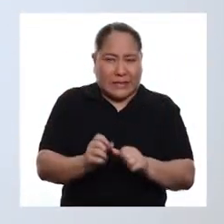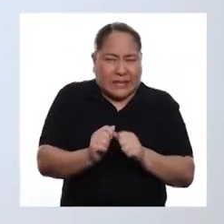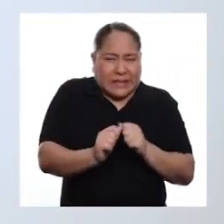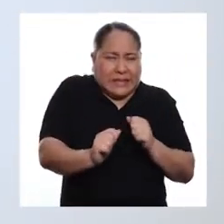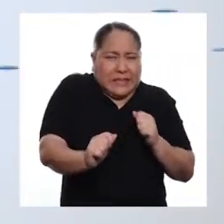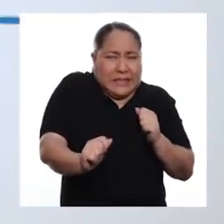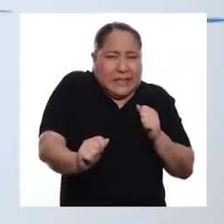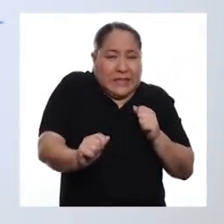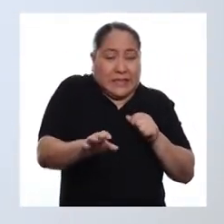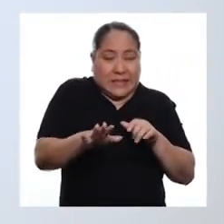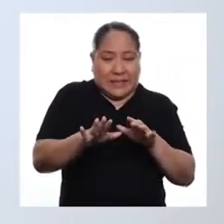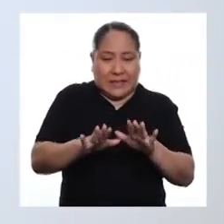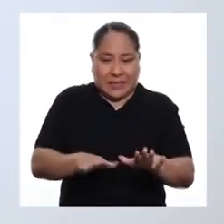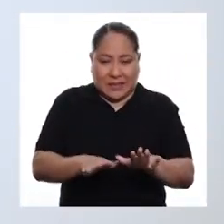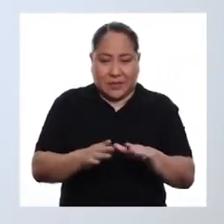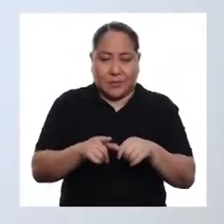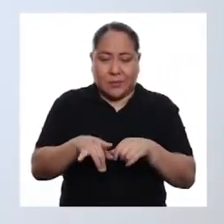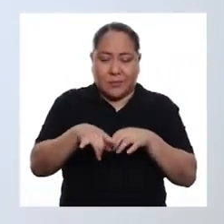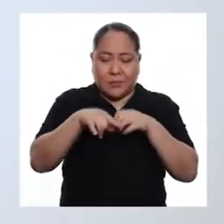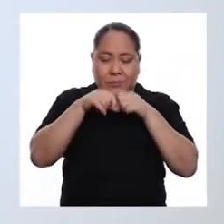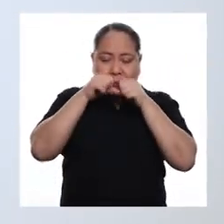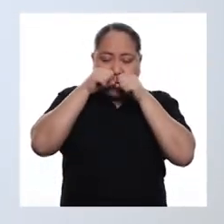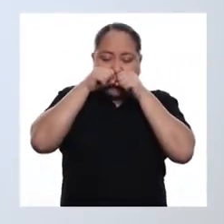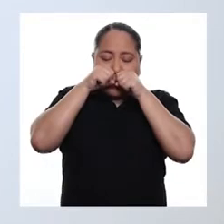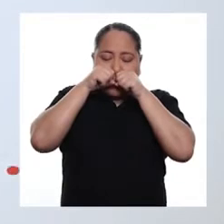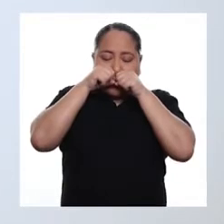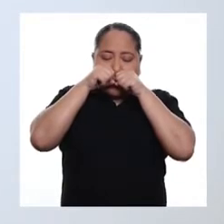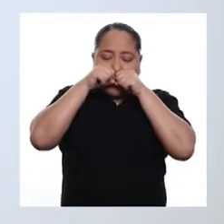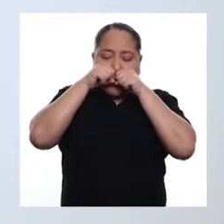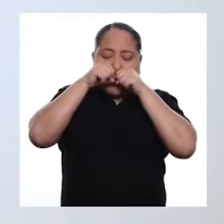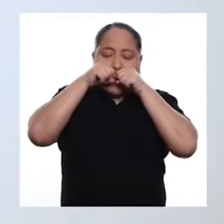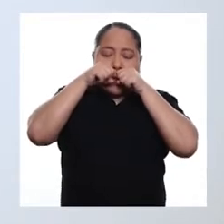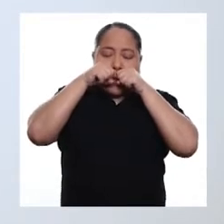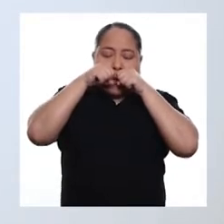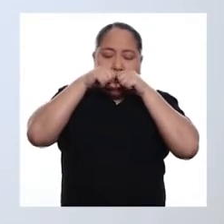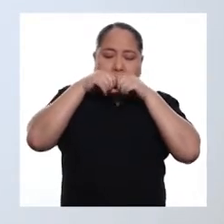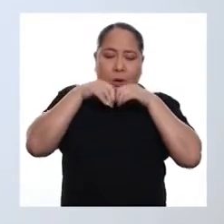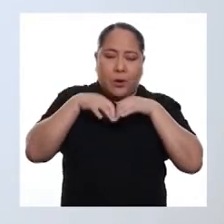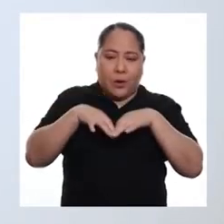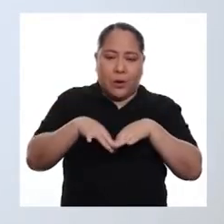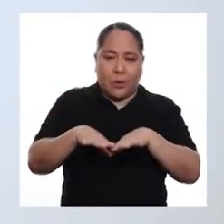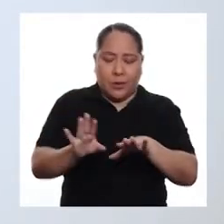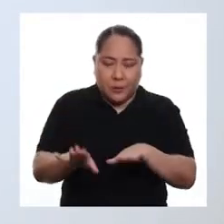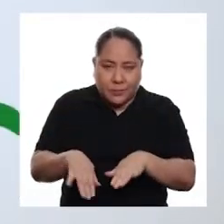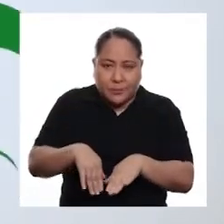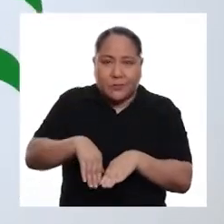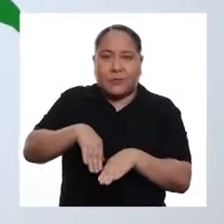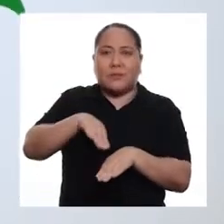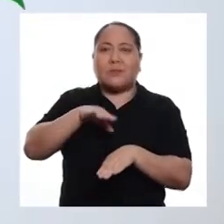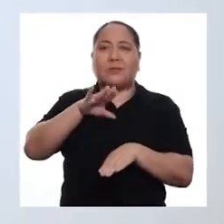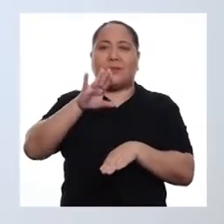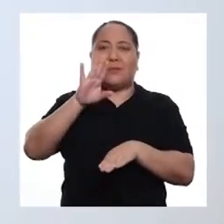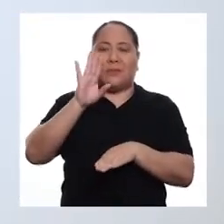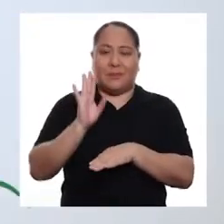estiramos. Eso. Respiro. Y subimos despacio.